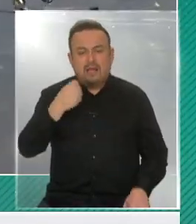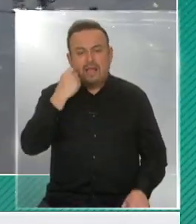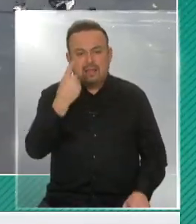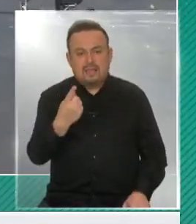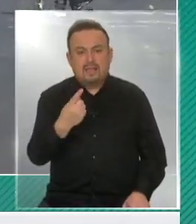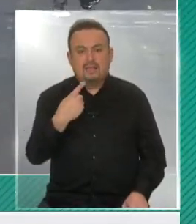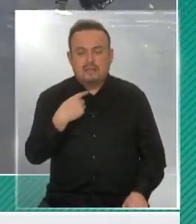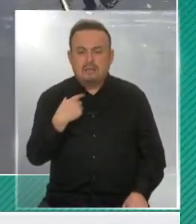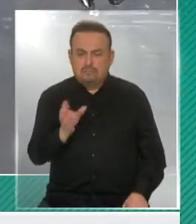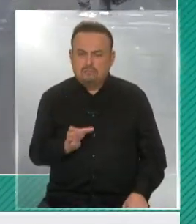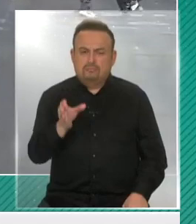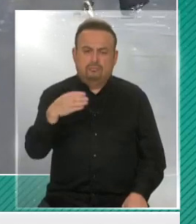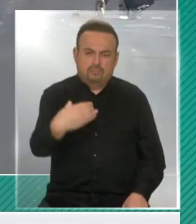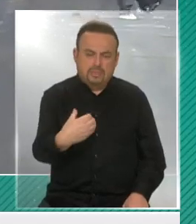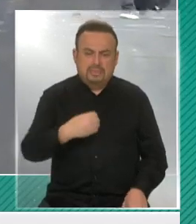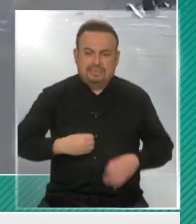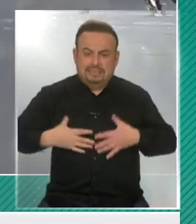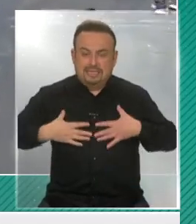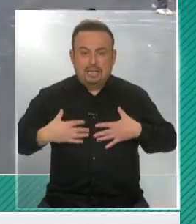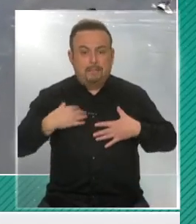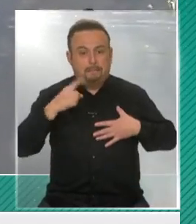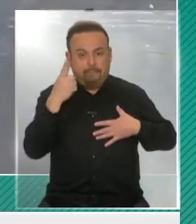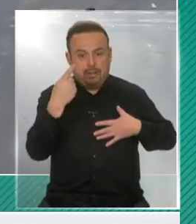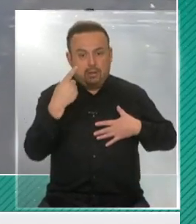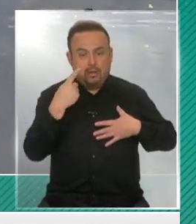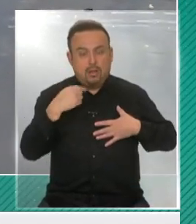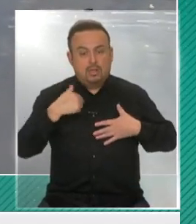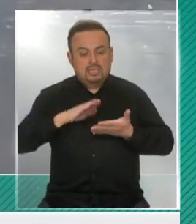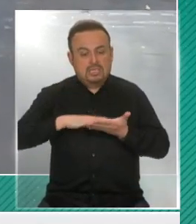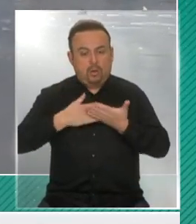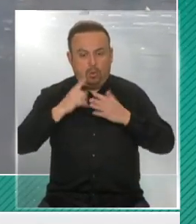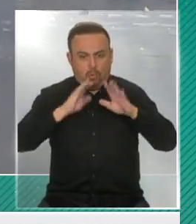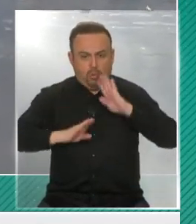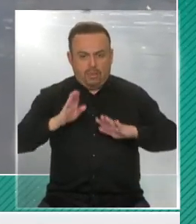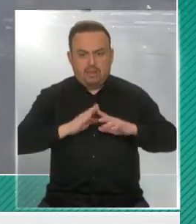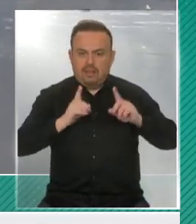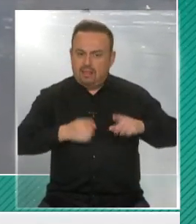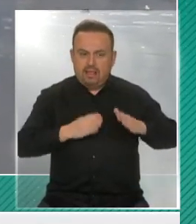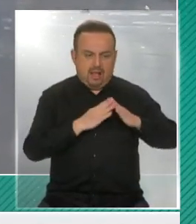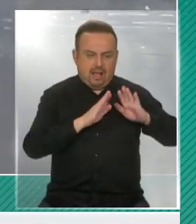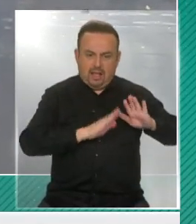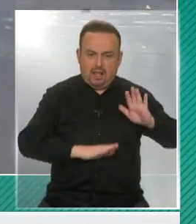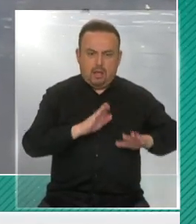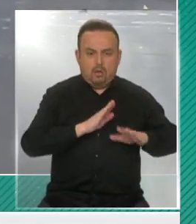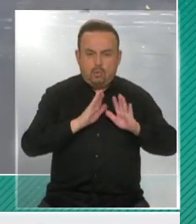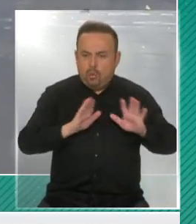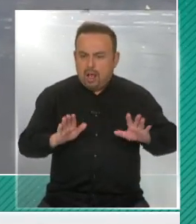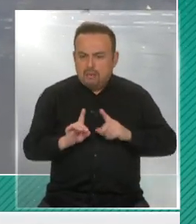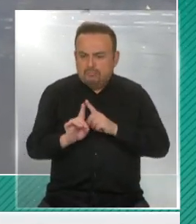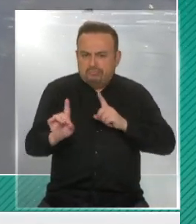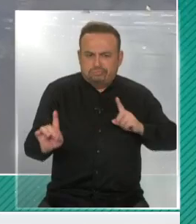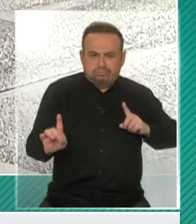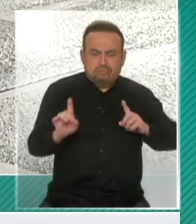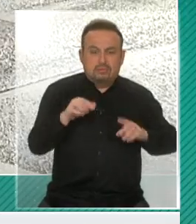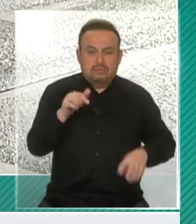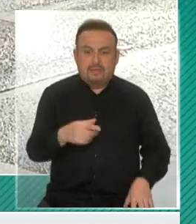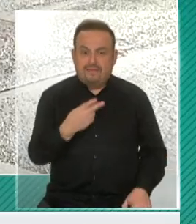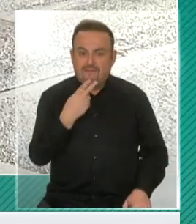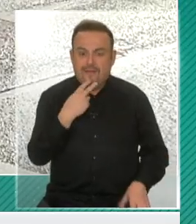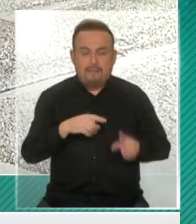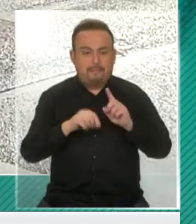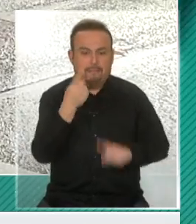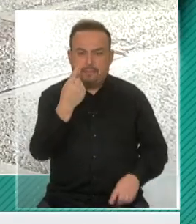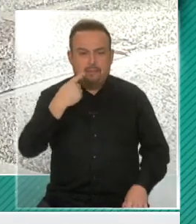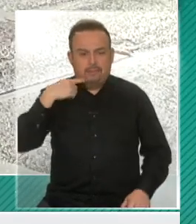y empatizamos con el sentimiento. Pero lo primero es cuidar la salud. Lo primero es quedarse en casa y tomar todas las medidas de resguardo porque la vida es